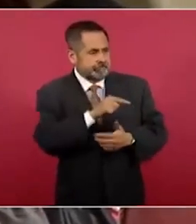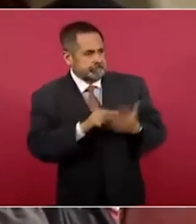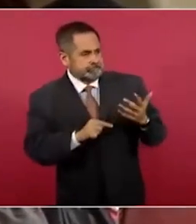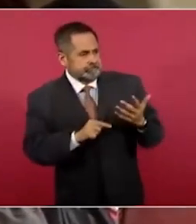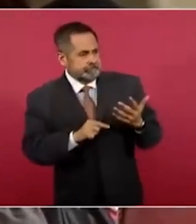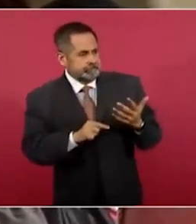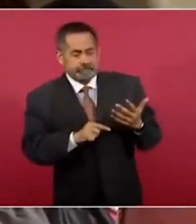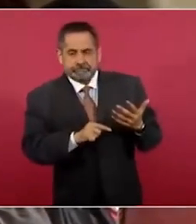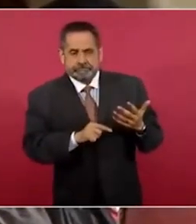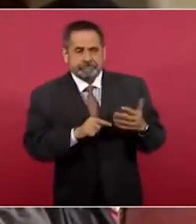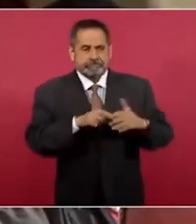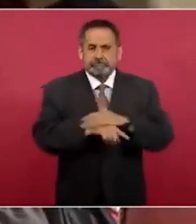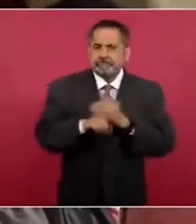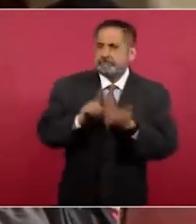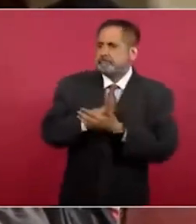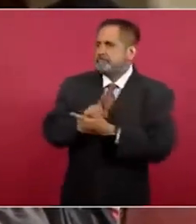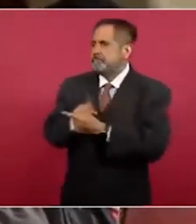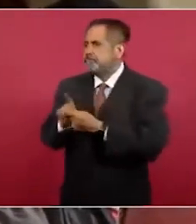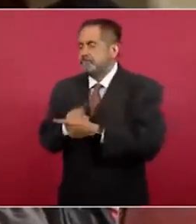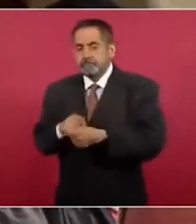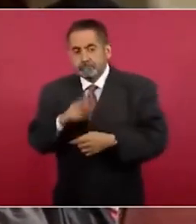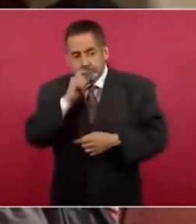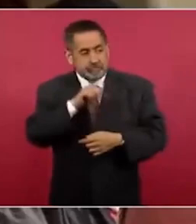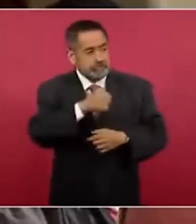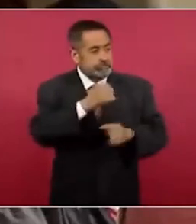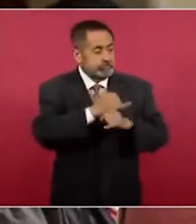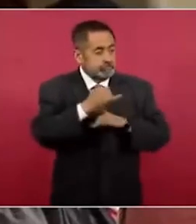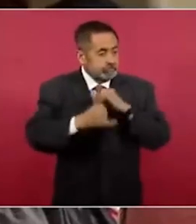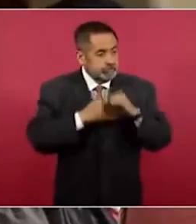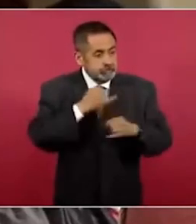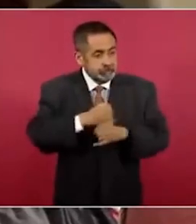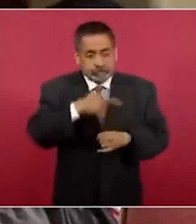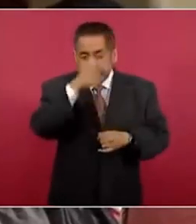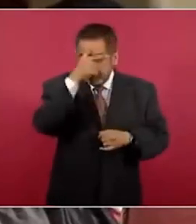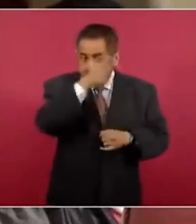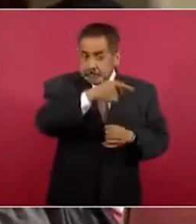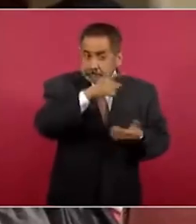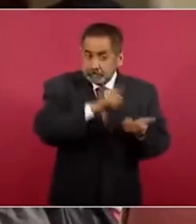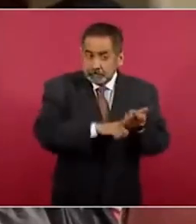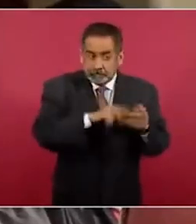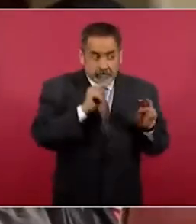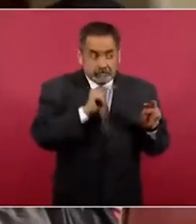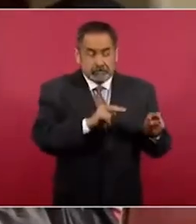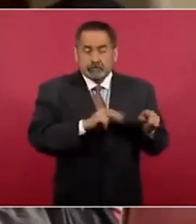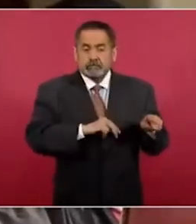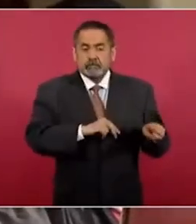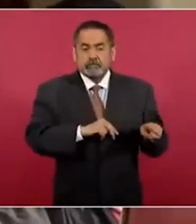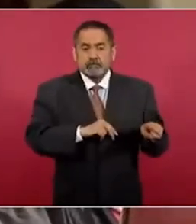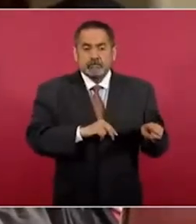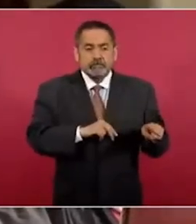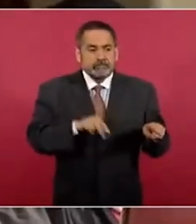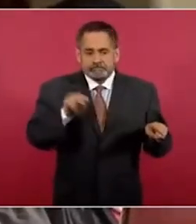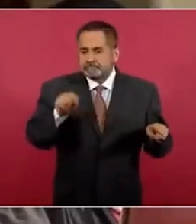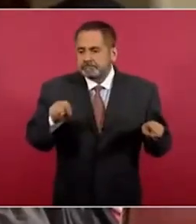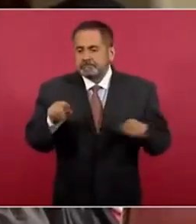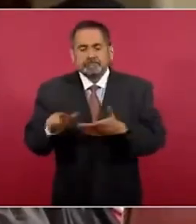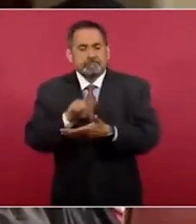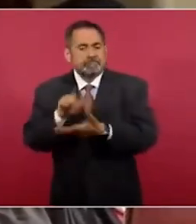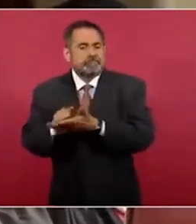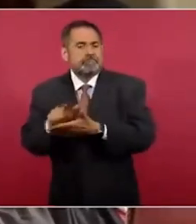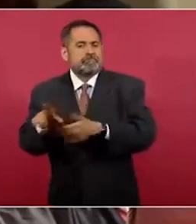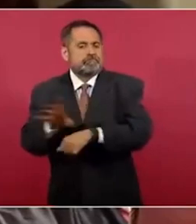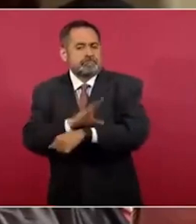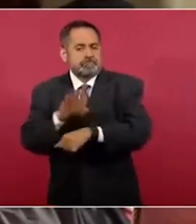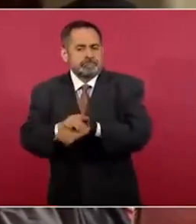este momento también vemos a transnacionales que están enfocadas a esta iniciativa de reforma